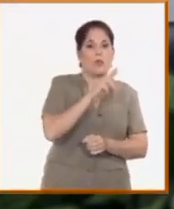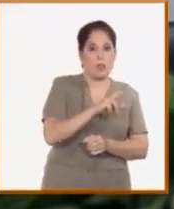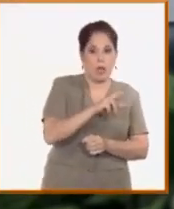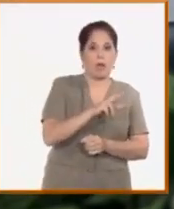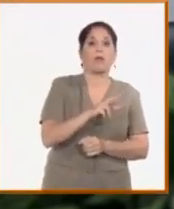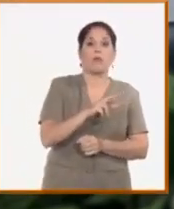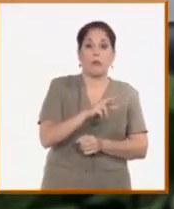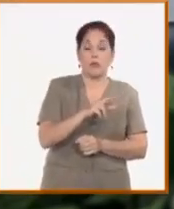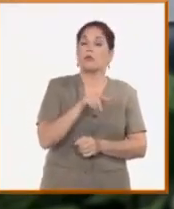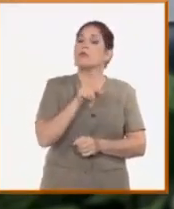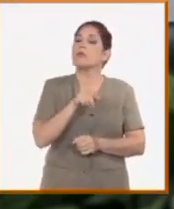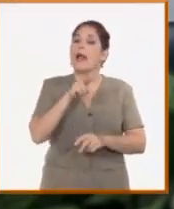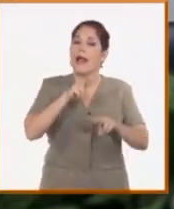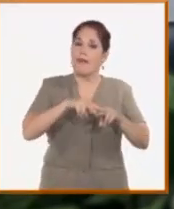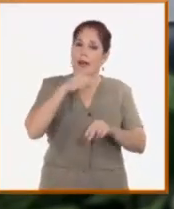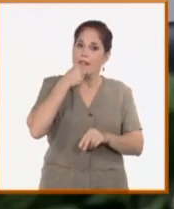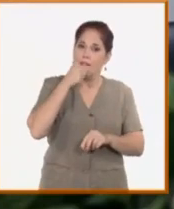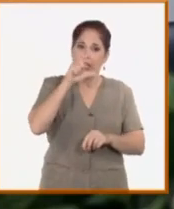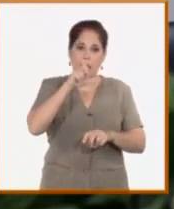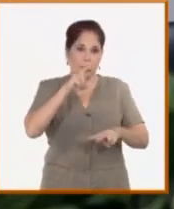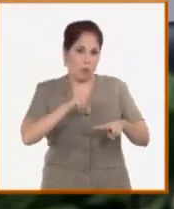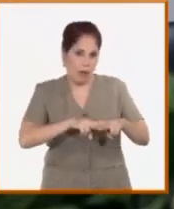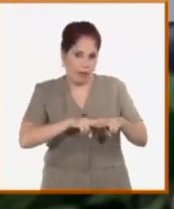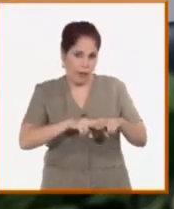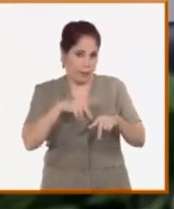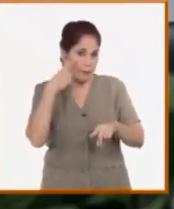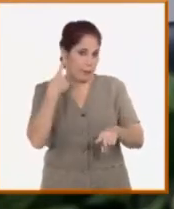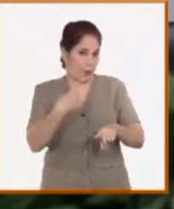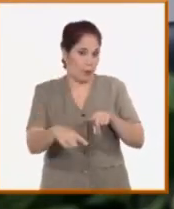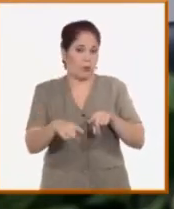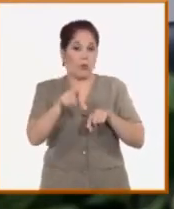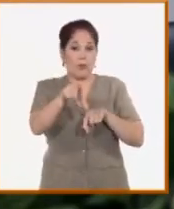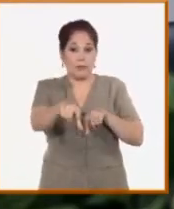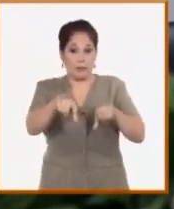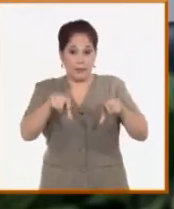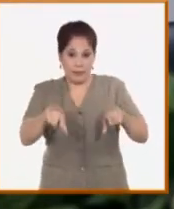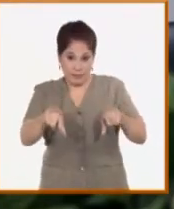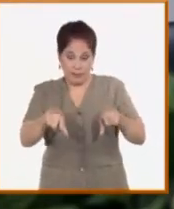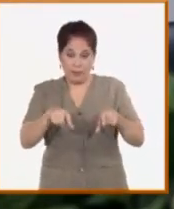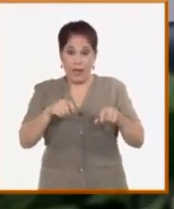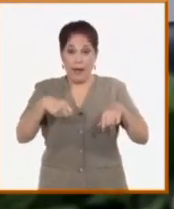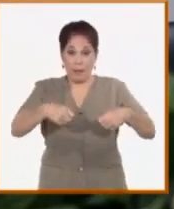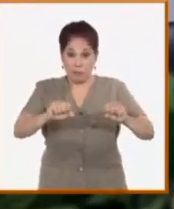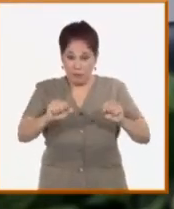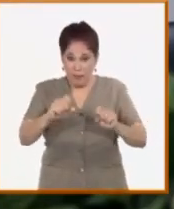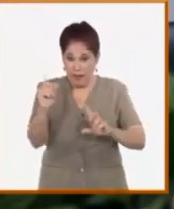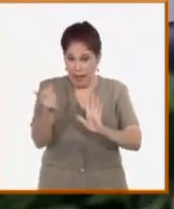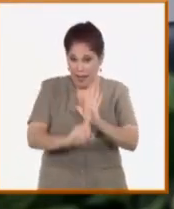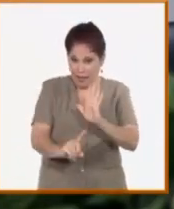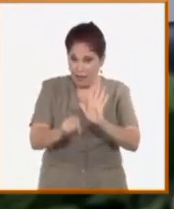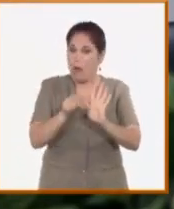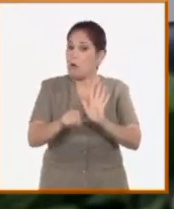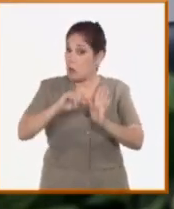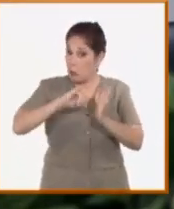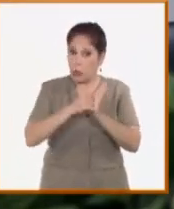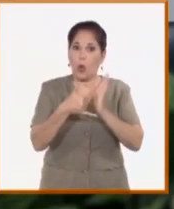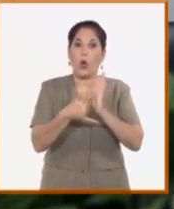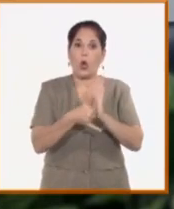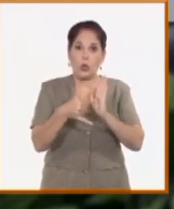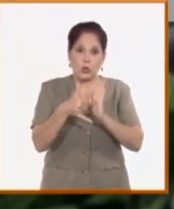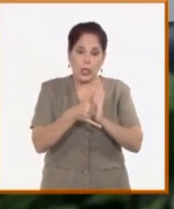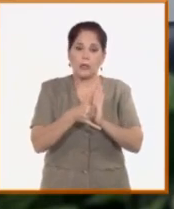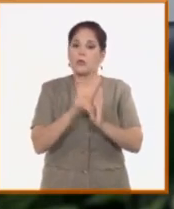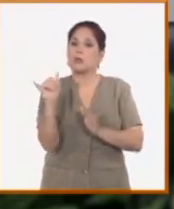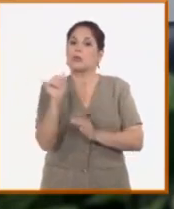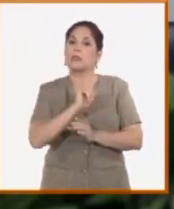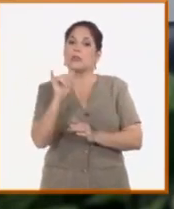abarca Habana Vías y Centro Habana, y además los que están hoy en explotación por el proyecto de neomovilidad